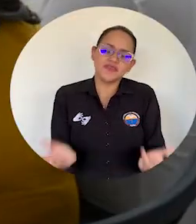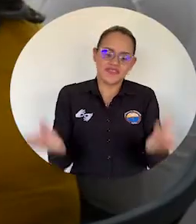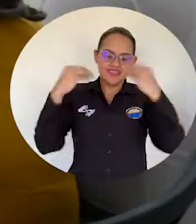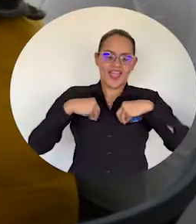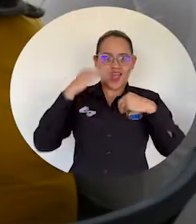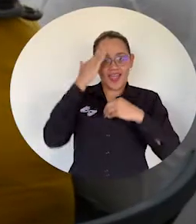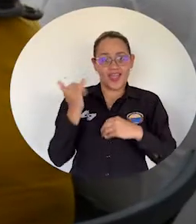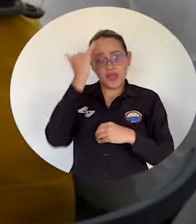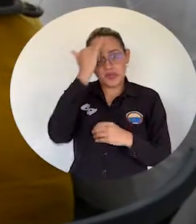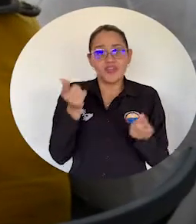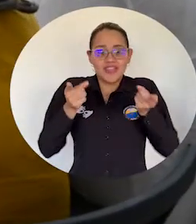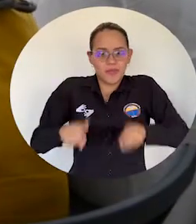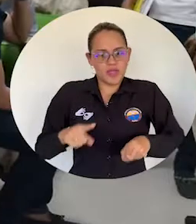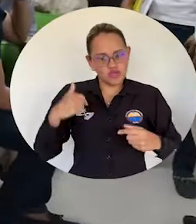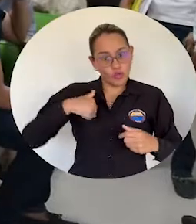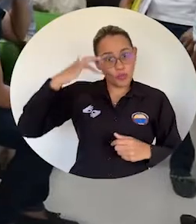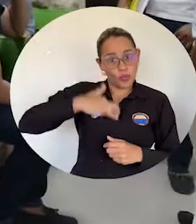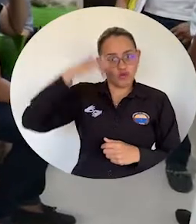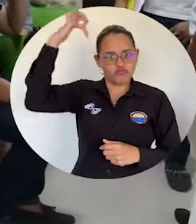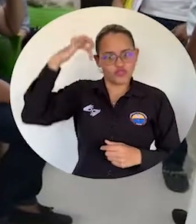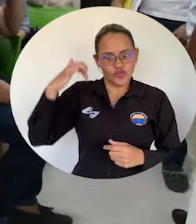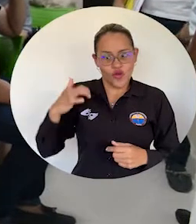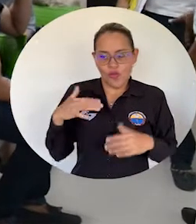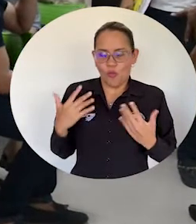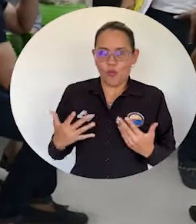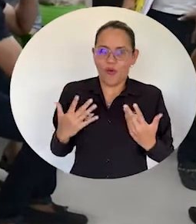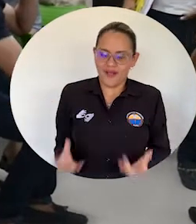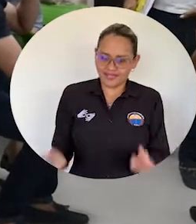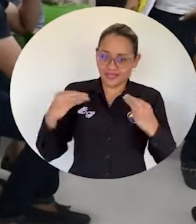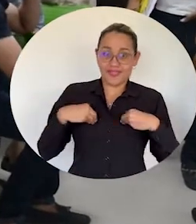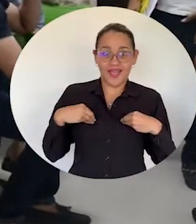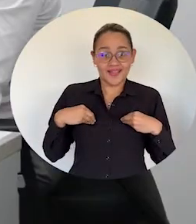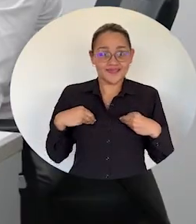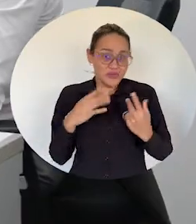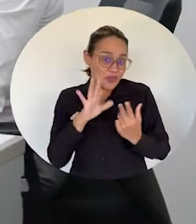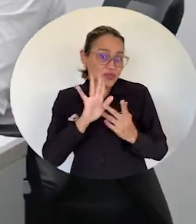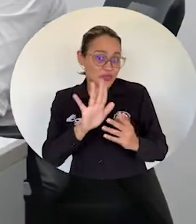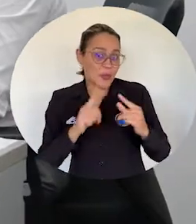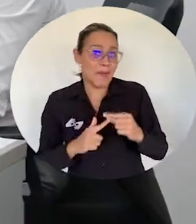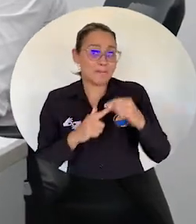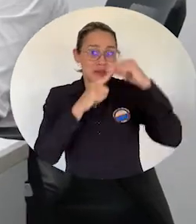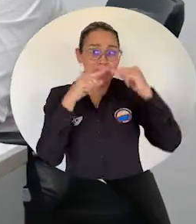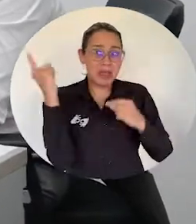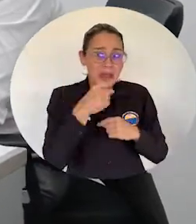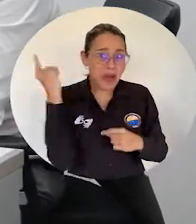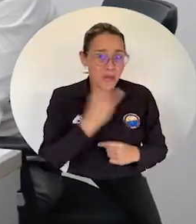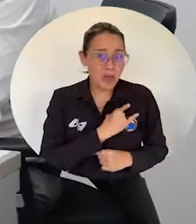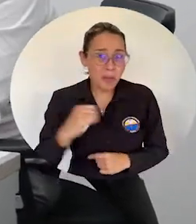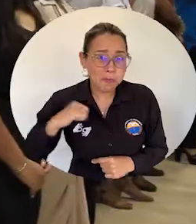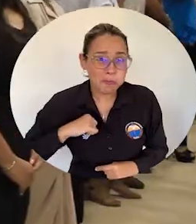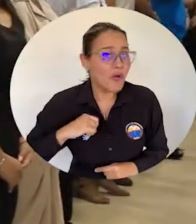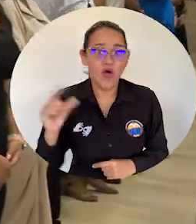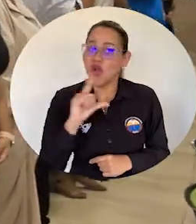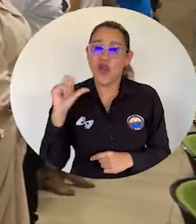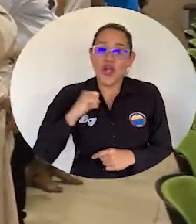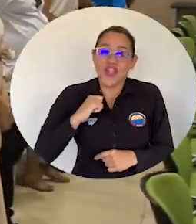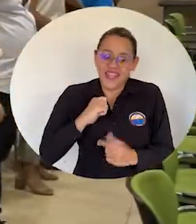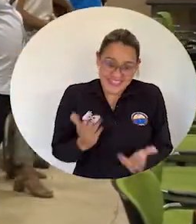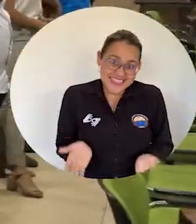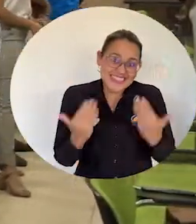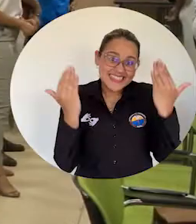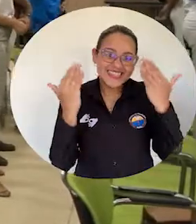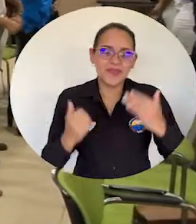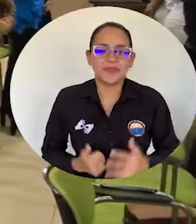constituye un plus como profesional y es una ventaja que tienen pocos estudiantes de pocas universidades en el país. Los nuevos